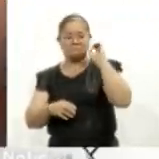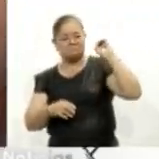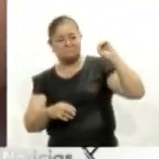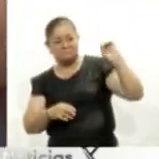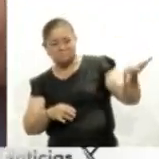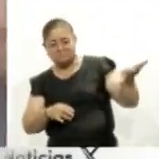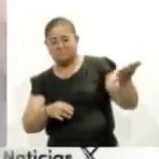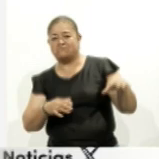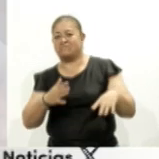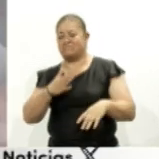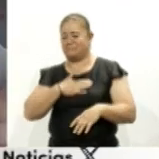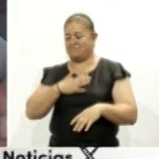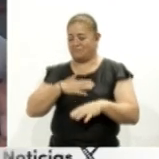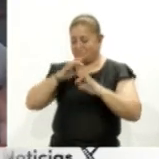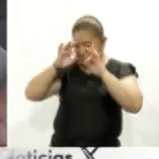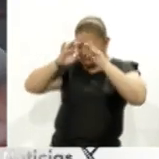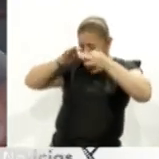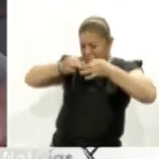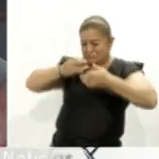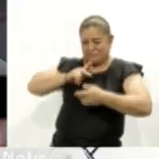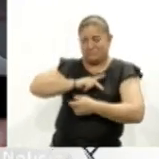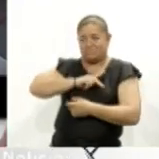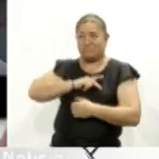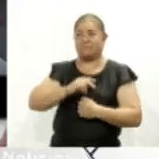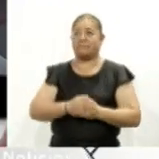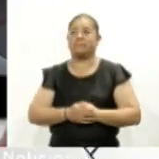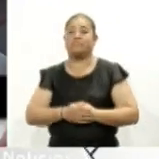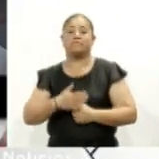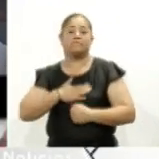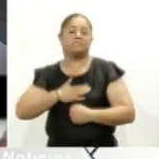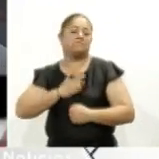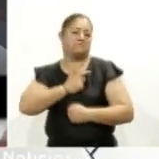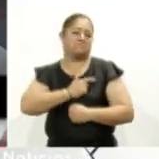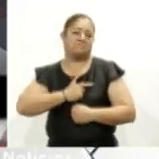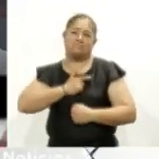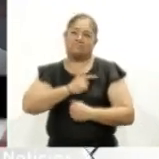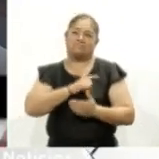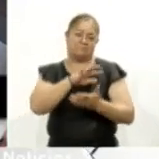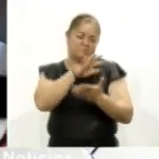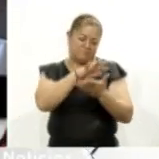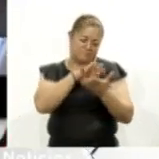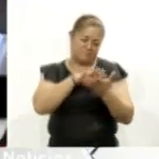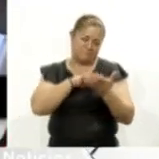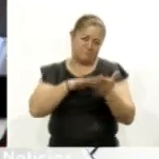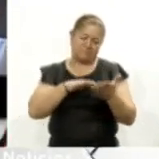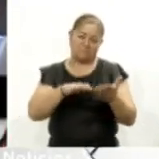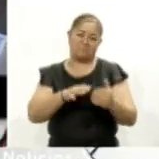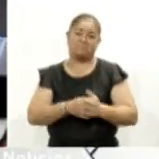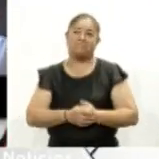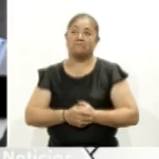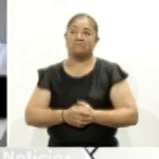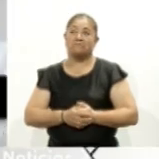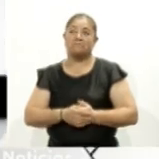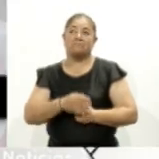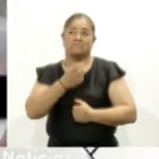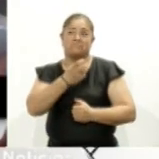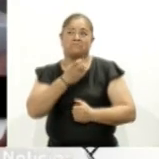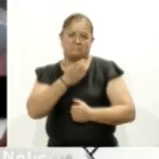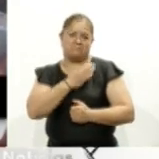a sí mismas. Me gusta mucho la lectura y es muy buena para